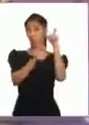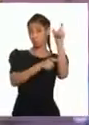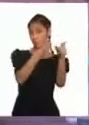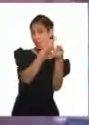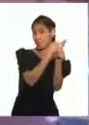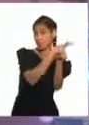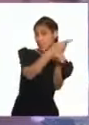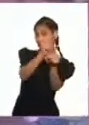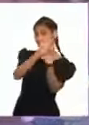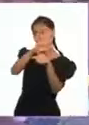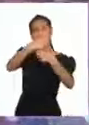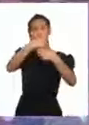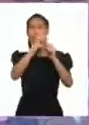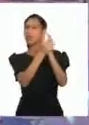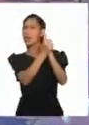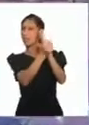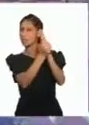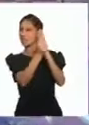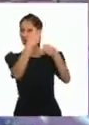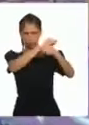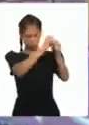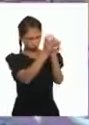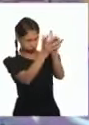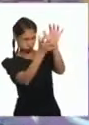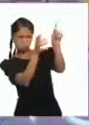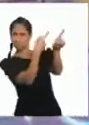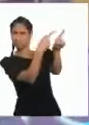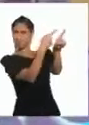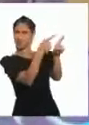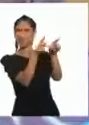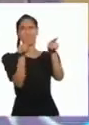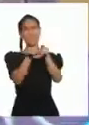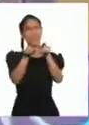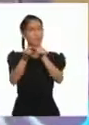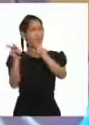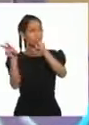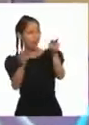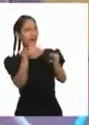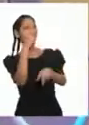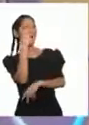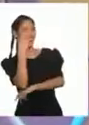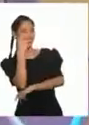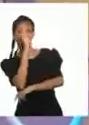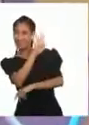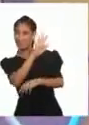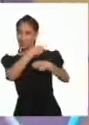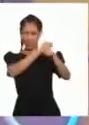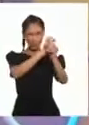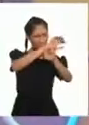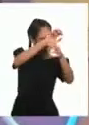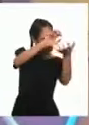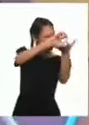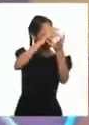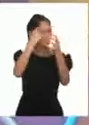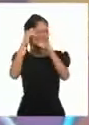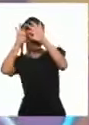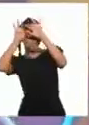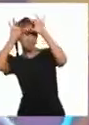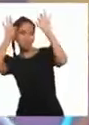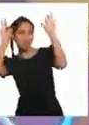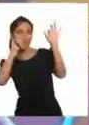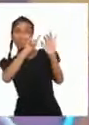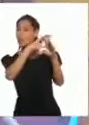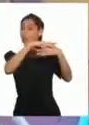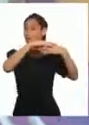través de ellas conocer su creatividad e imaginación, su historia, forma de